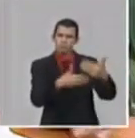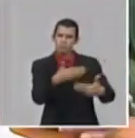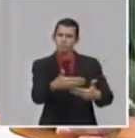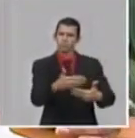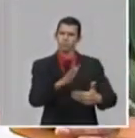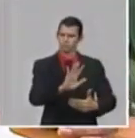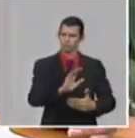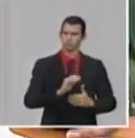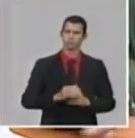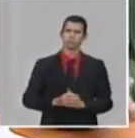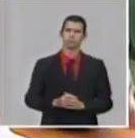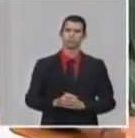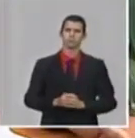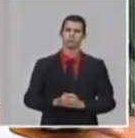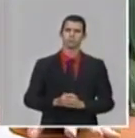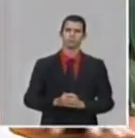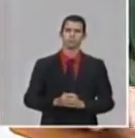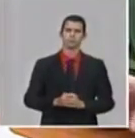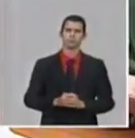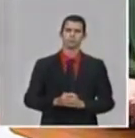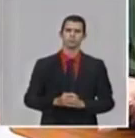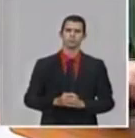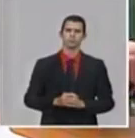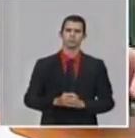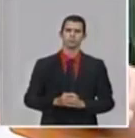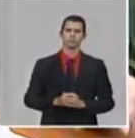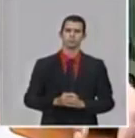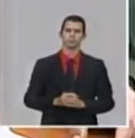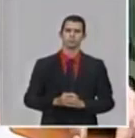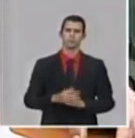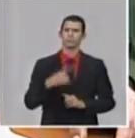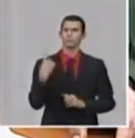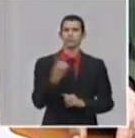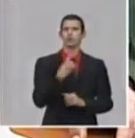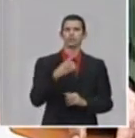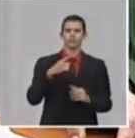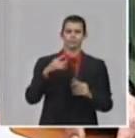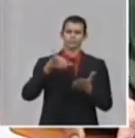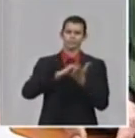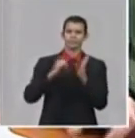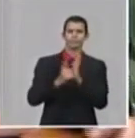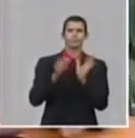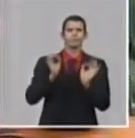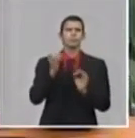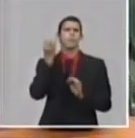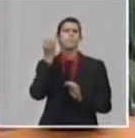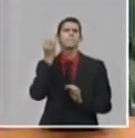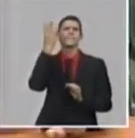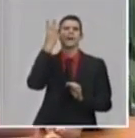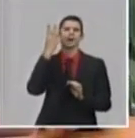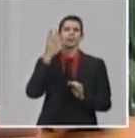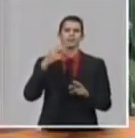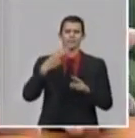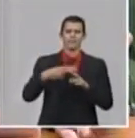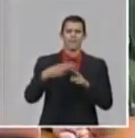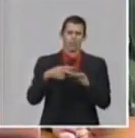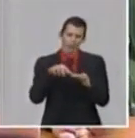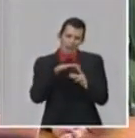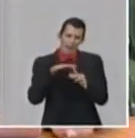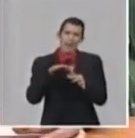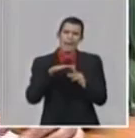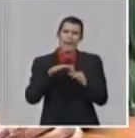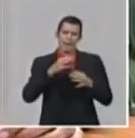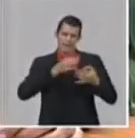Dentro de eso está esta molécula que va con el código 258. Cuando comprendemos lo que está